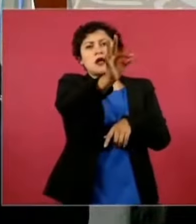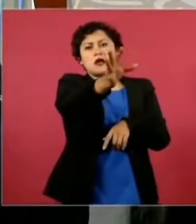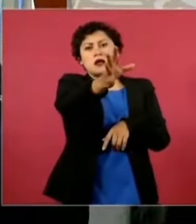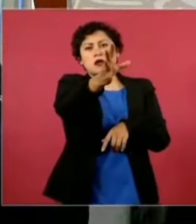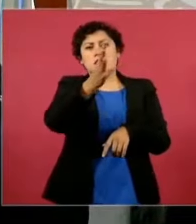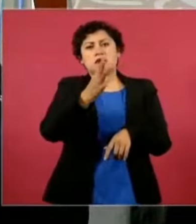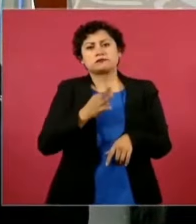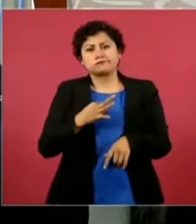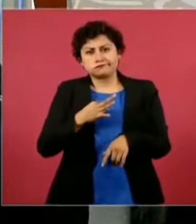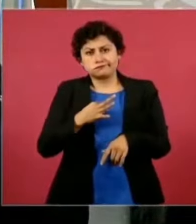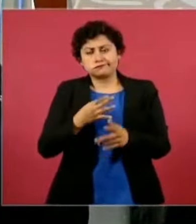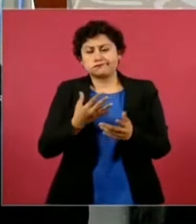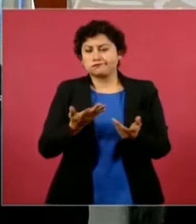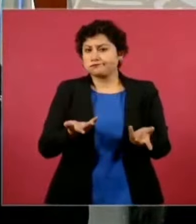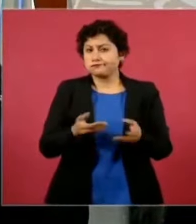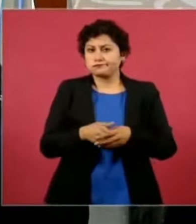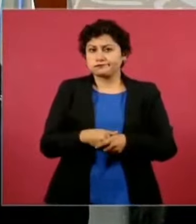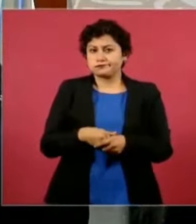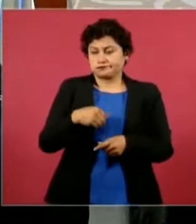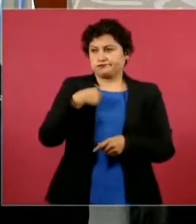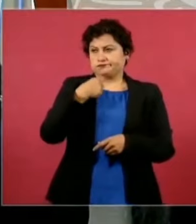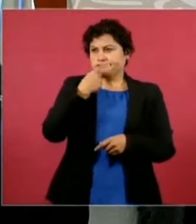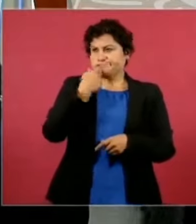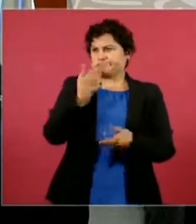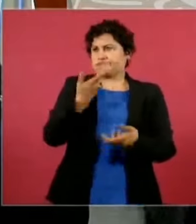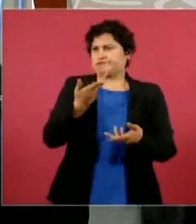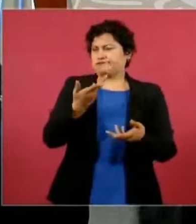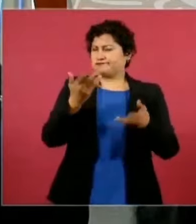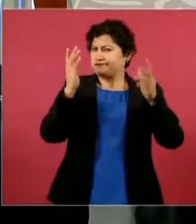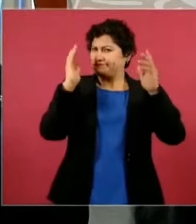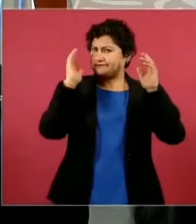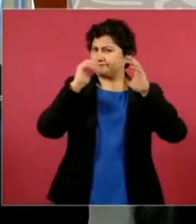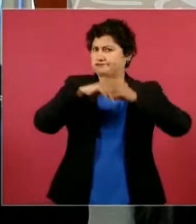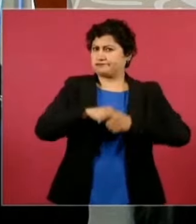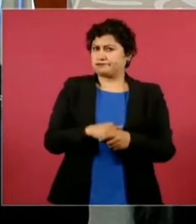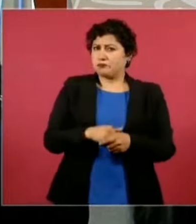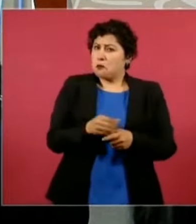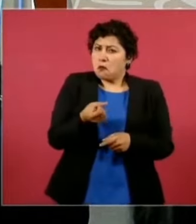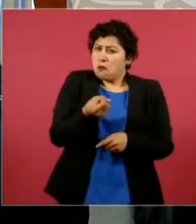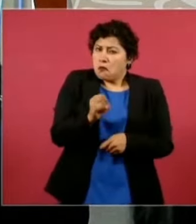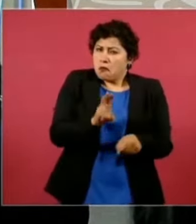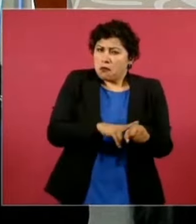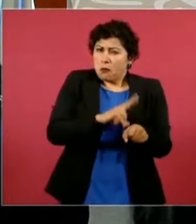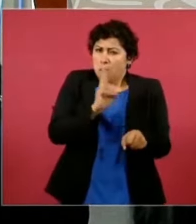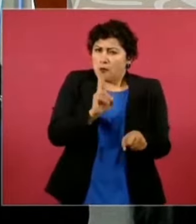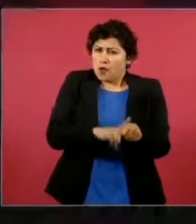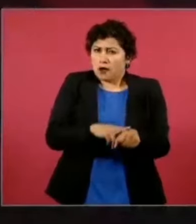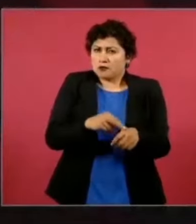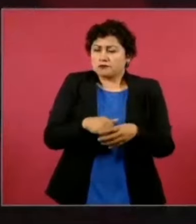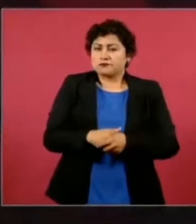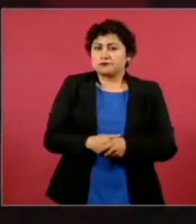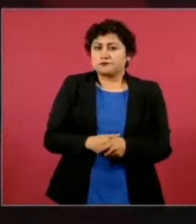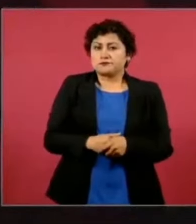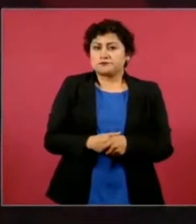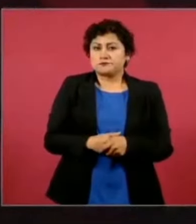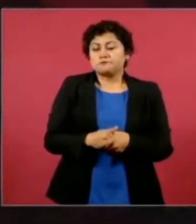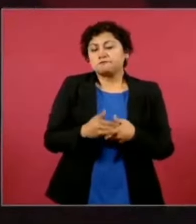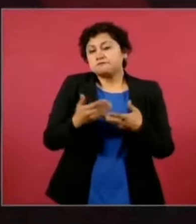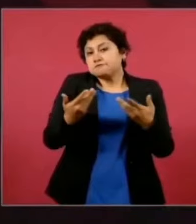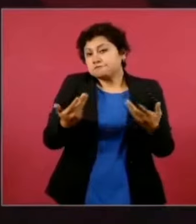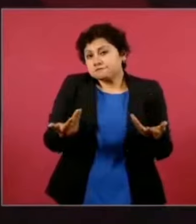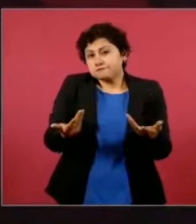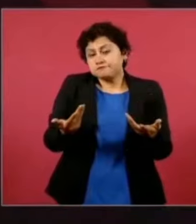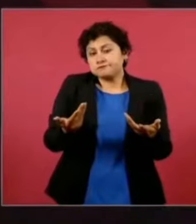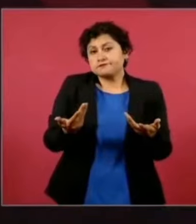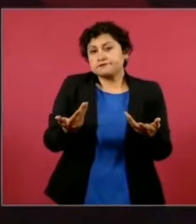Y le digo, no, hombre, así es esto, ¿no?, porque no quiera ver